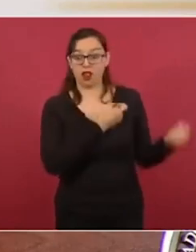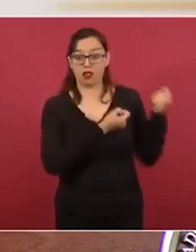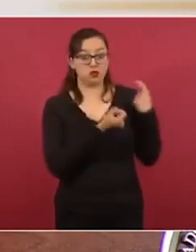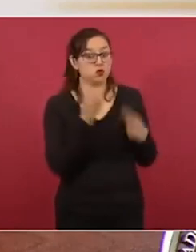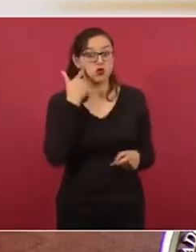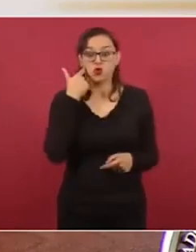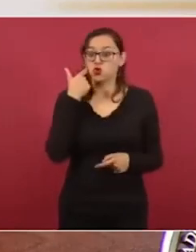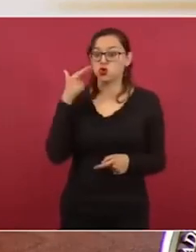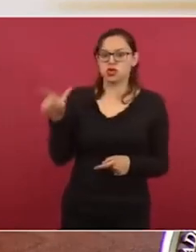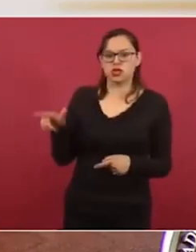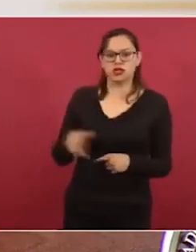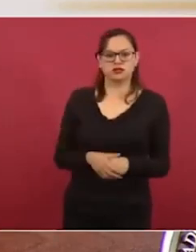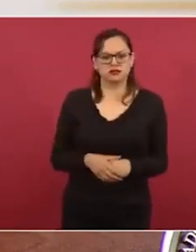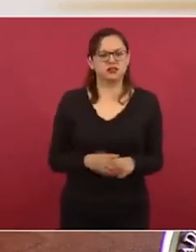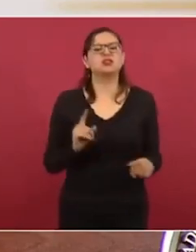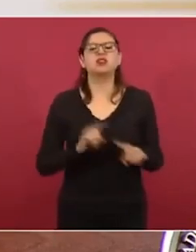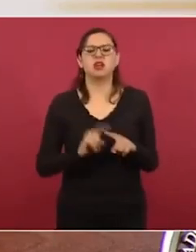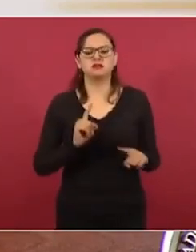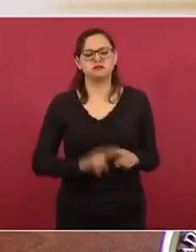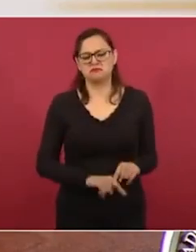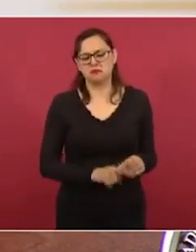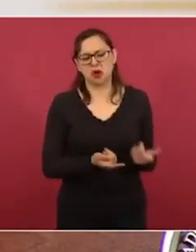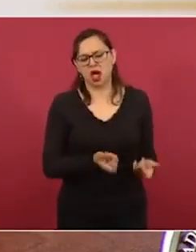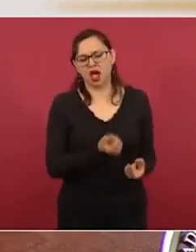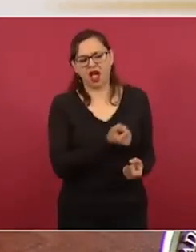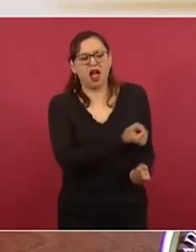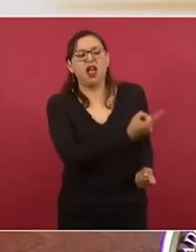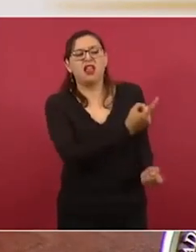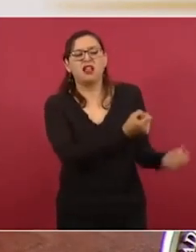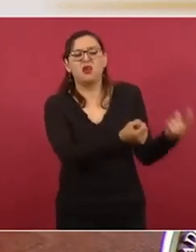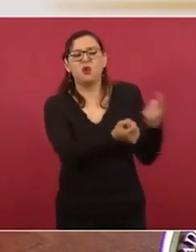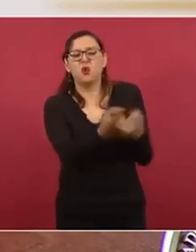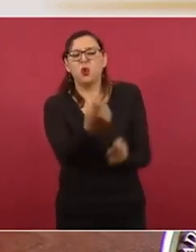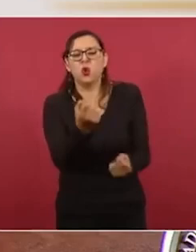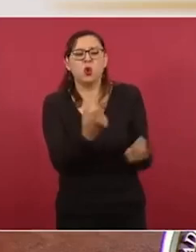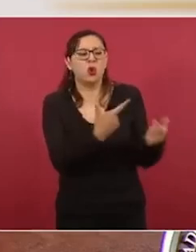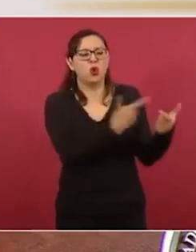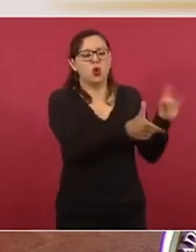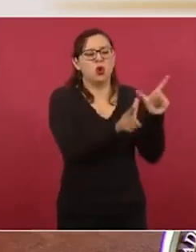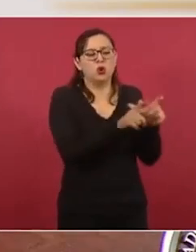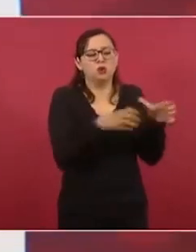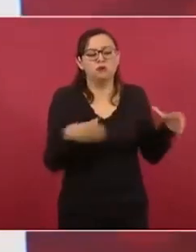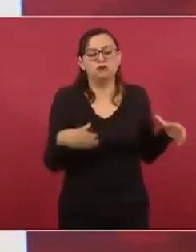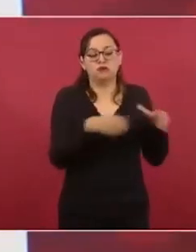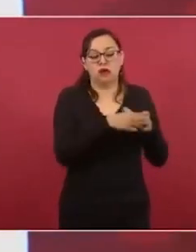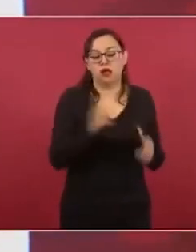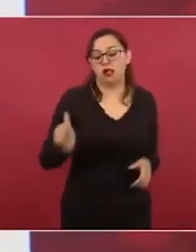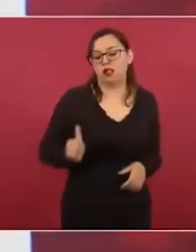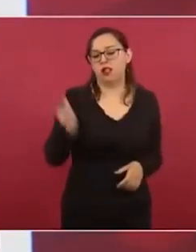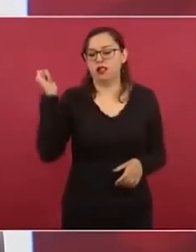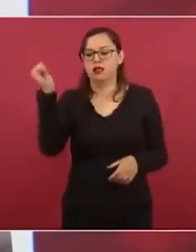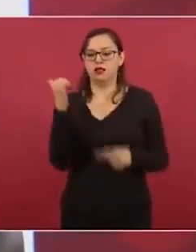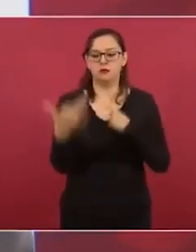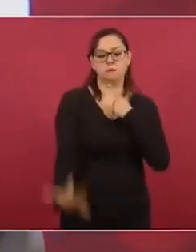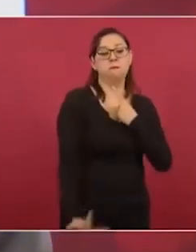Grupos minoritarios que sacan provecho de esa política